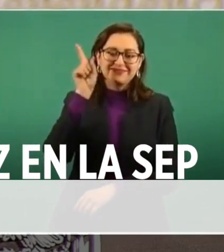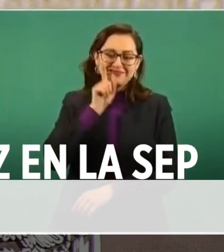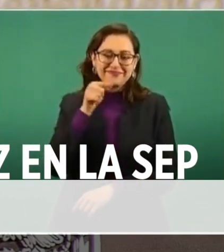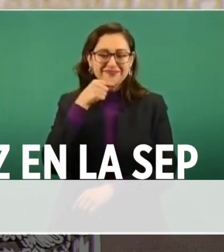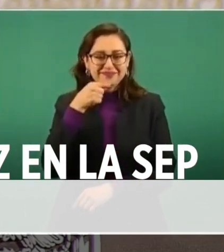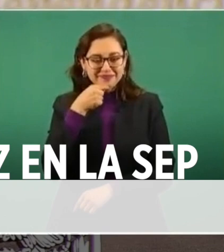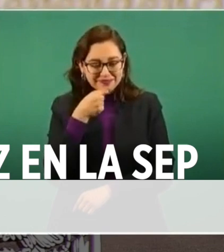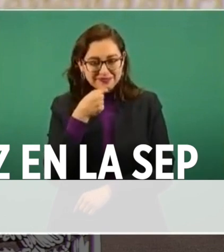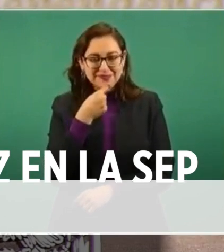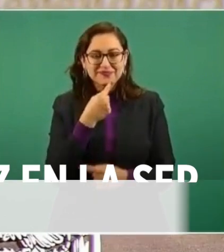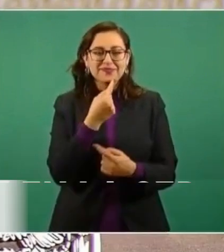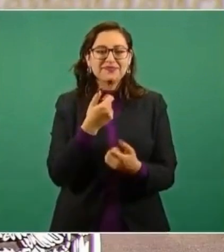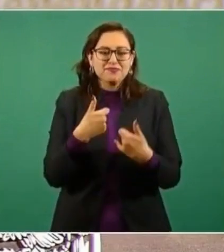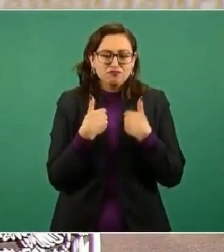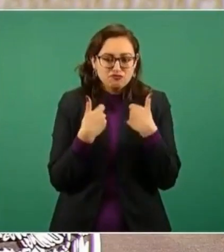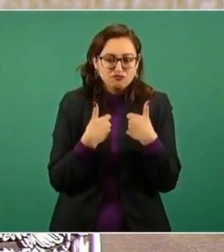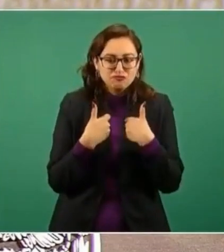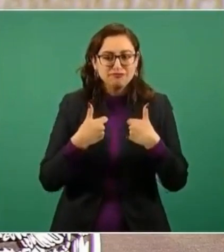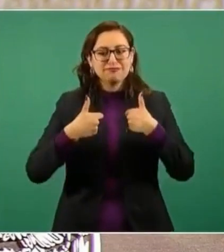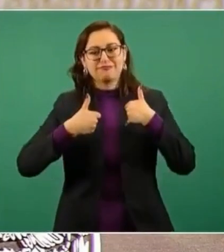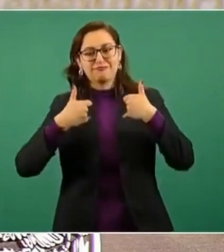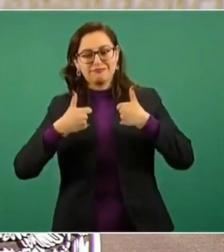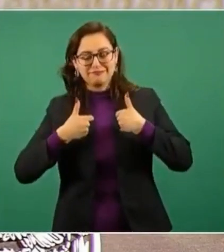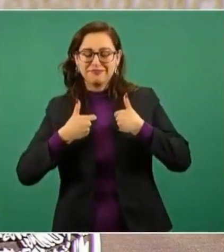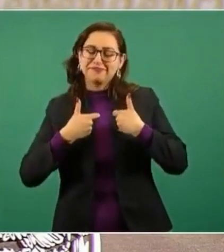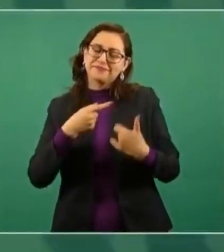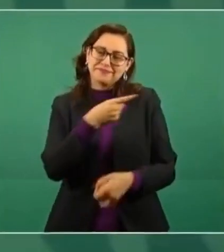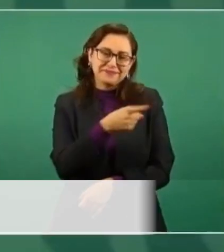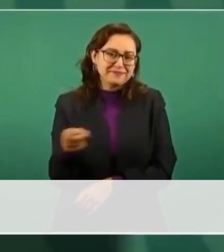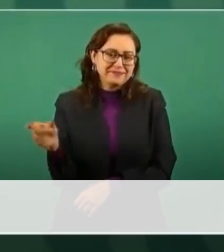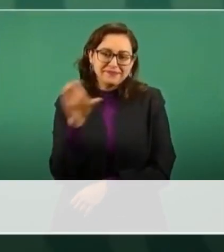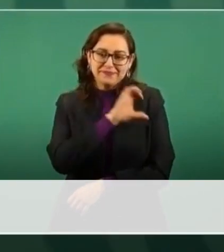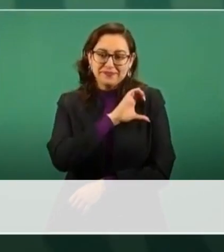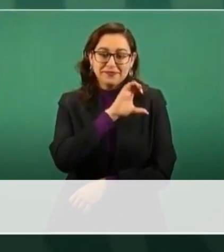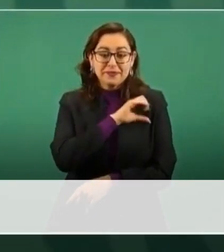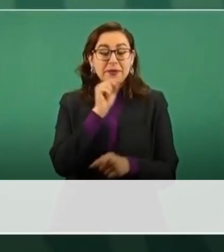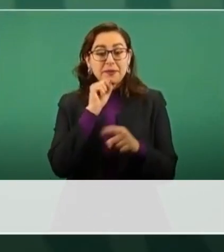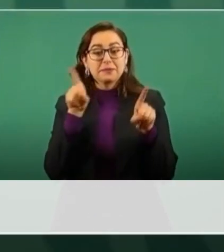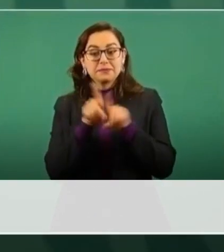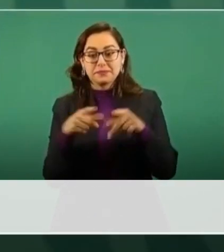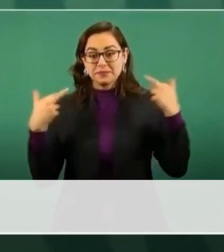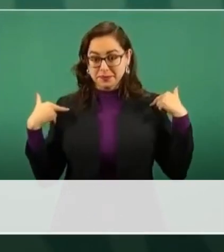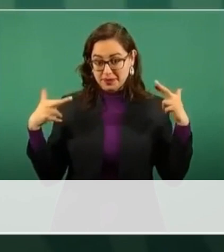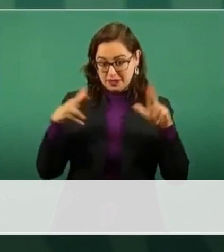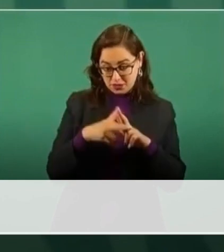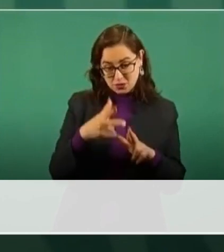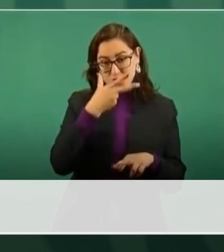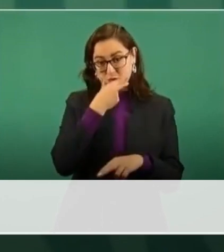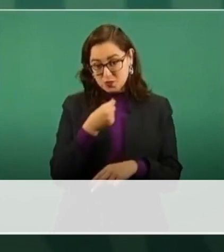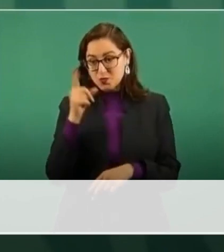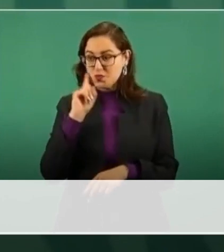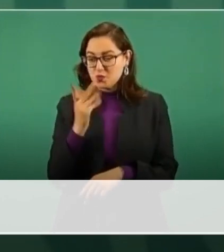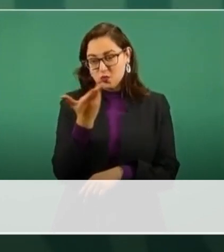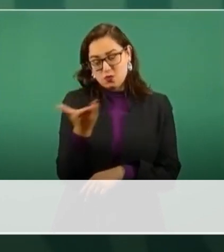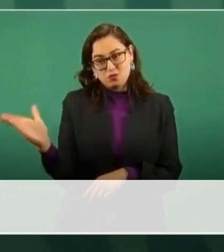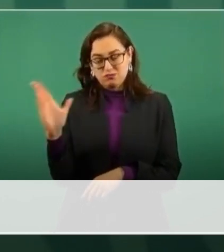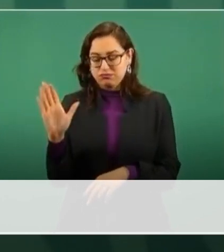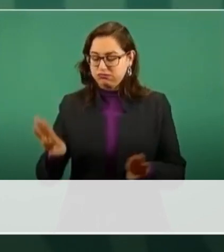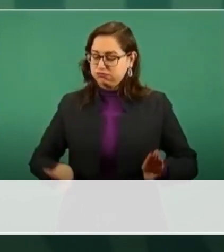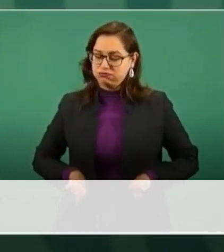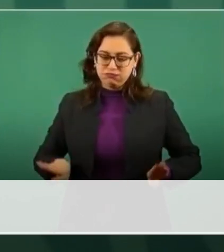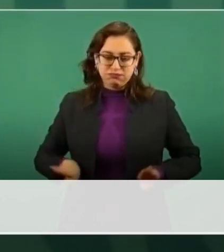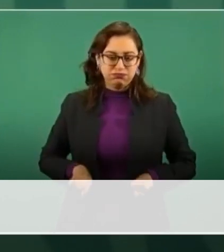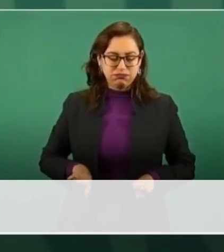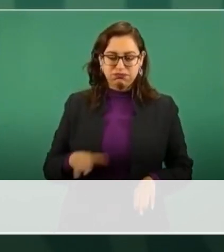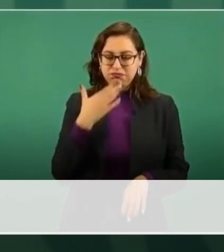adolescentes y jóvenes, así como a mis extraordinarios maestros y maestras, a las madres de familia y padres de familia, así